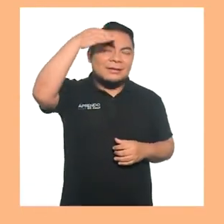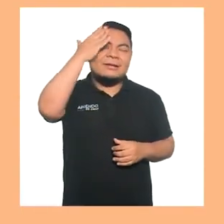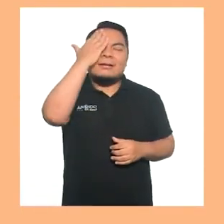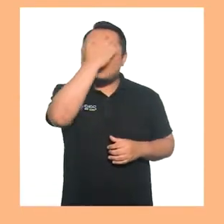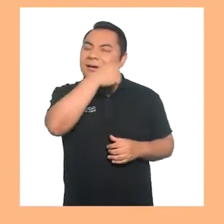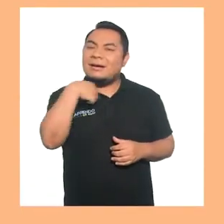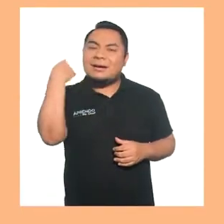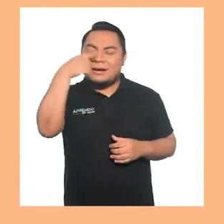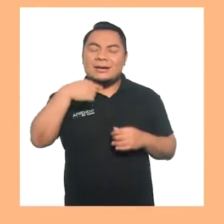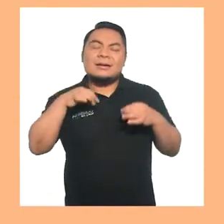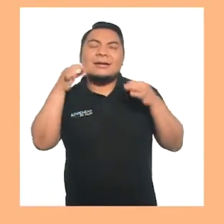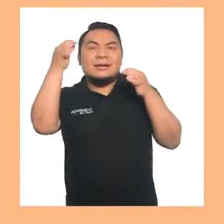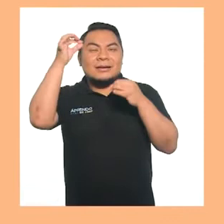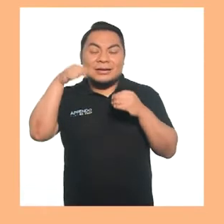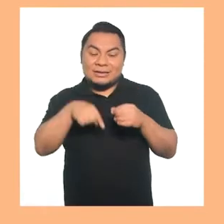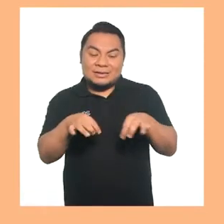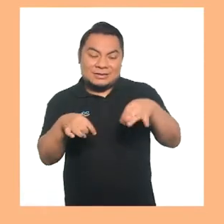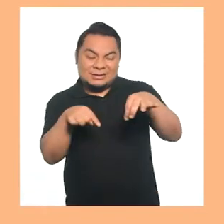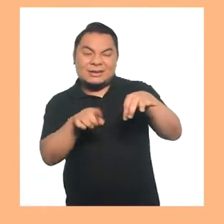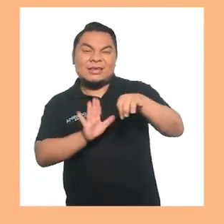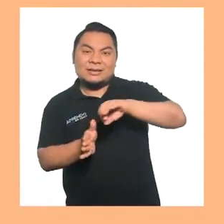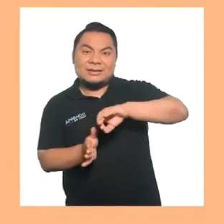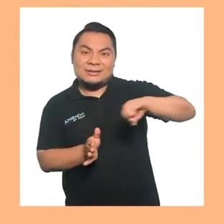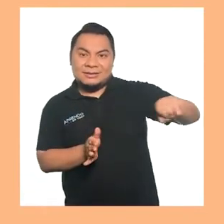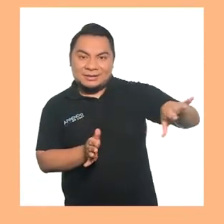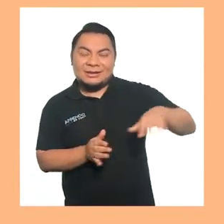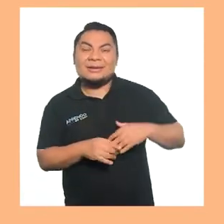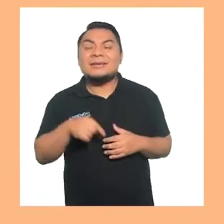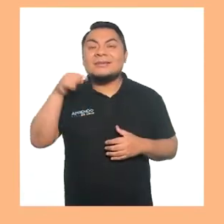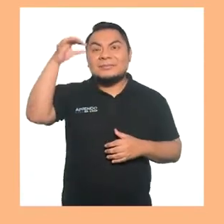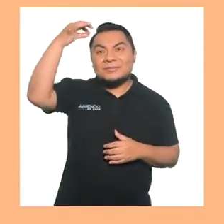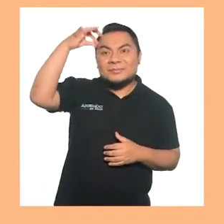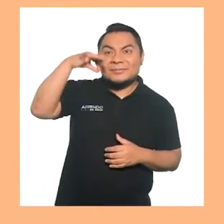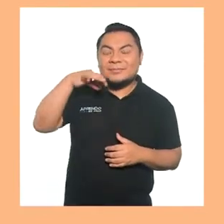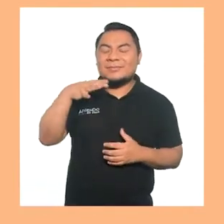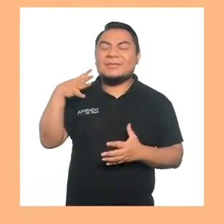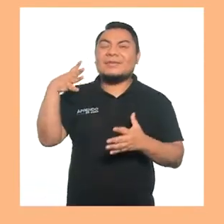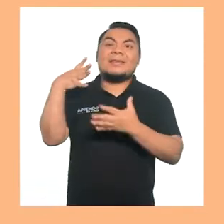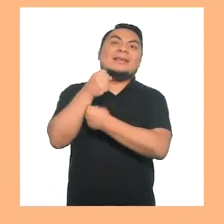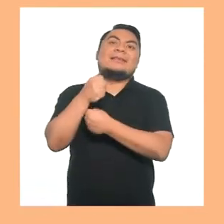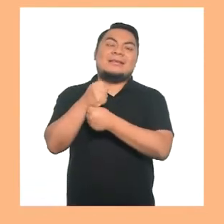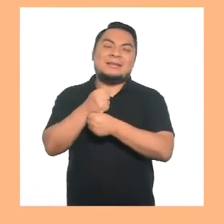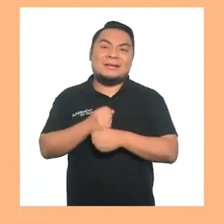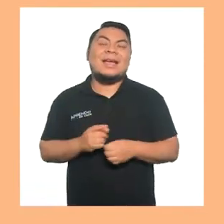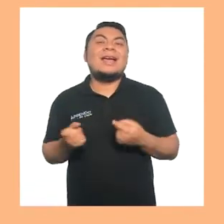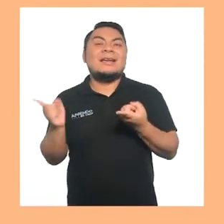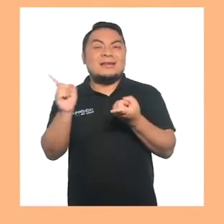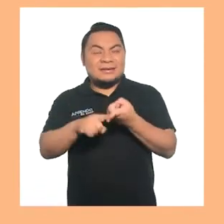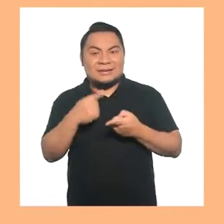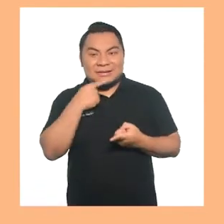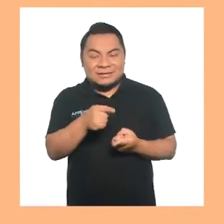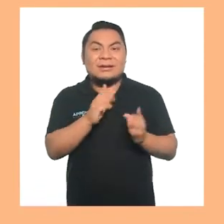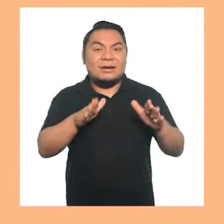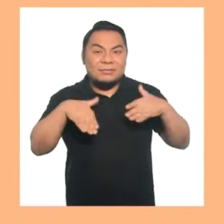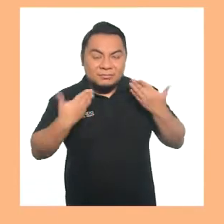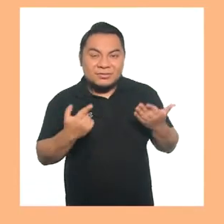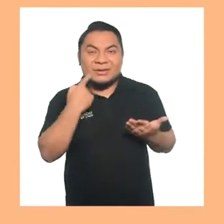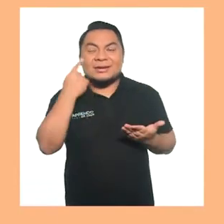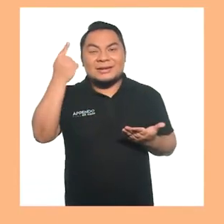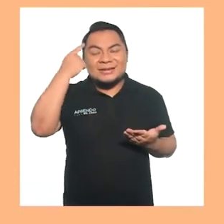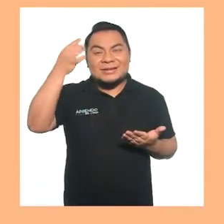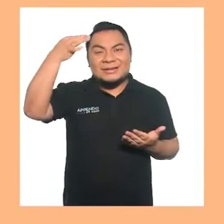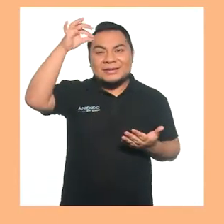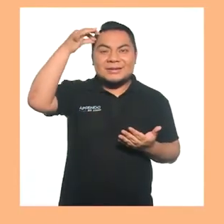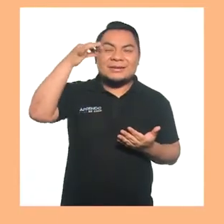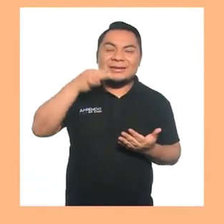haciendo que deje el pañuelo que tenía ya en la mano y así hasta que llegue el momento en que pueda